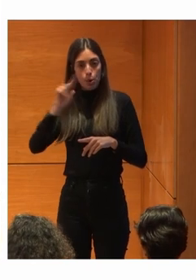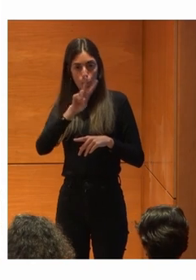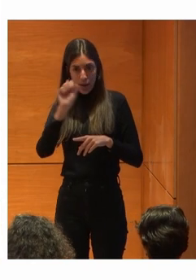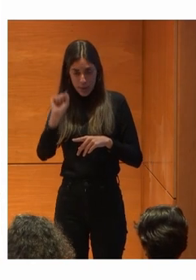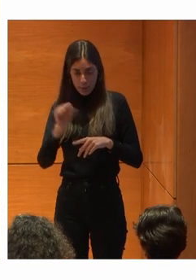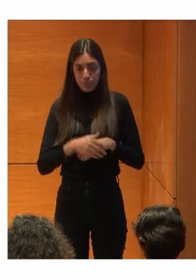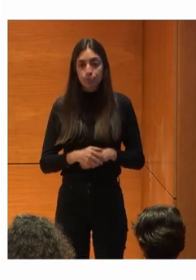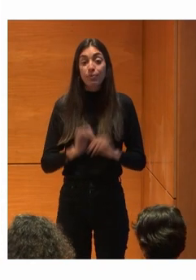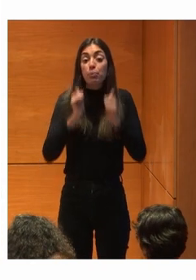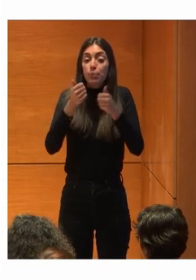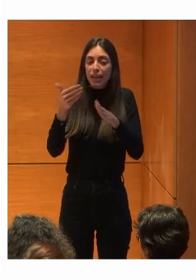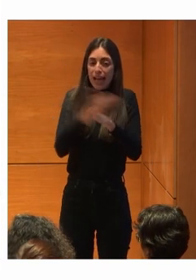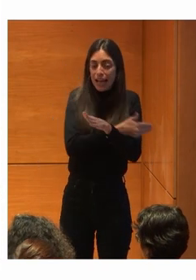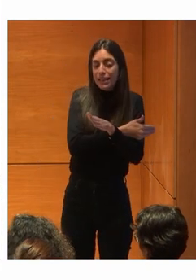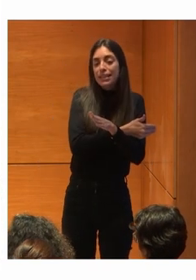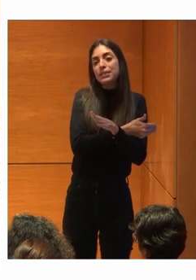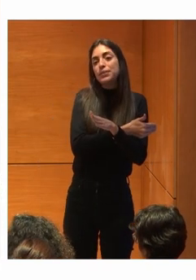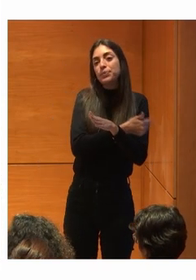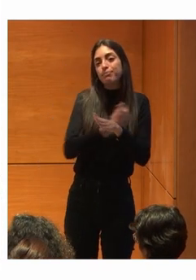Antes de empezar También